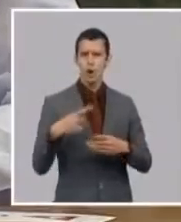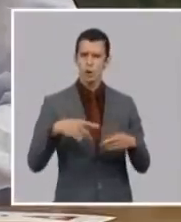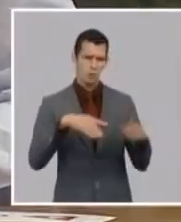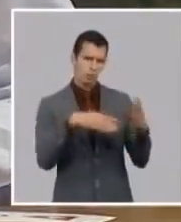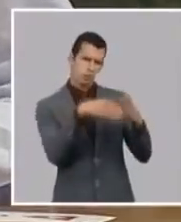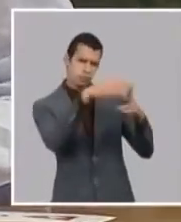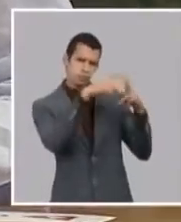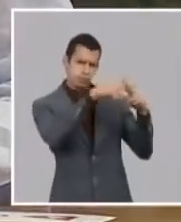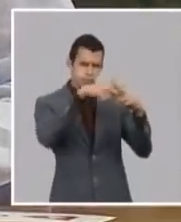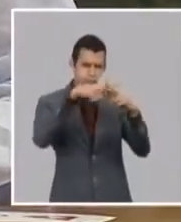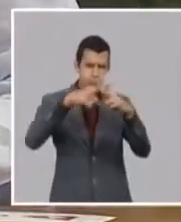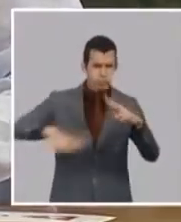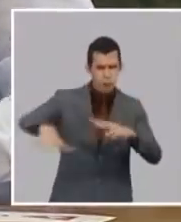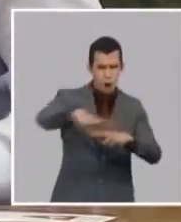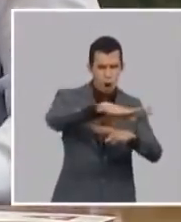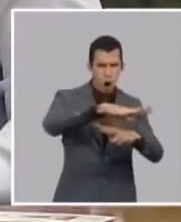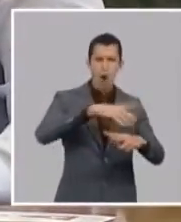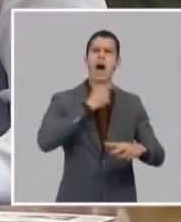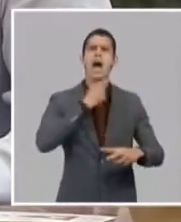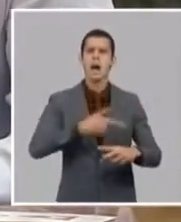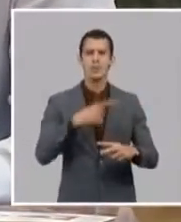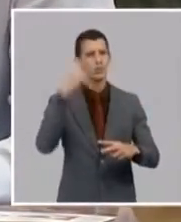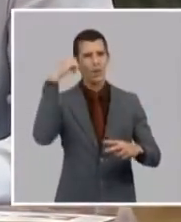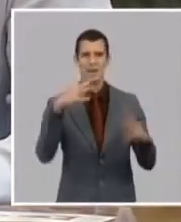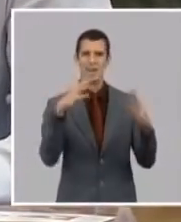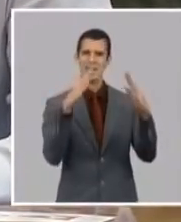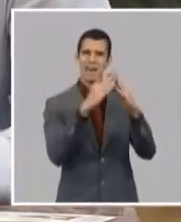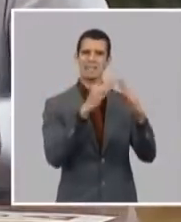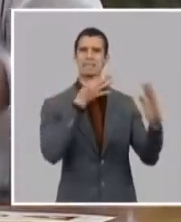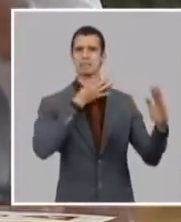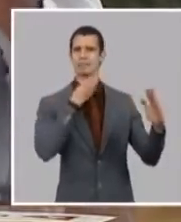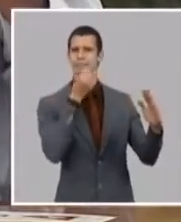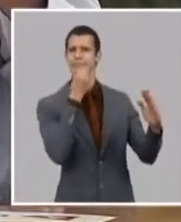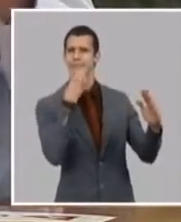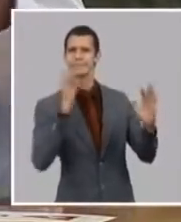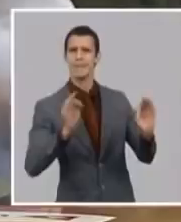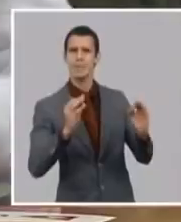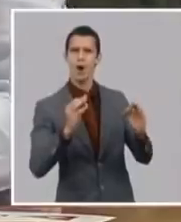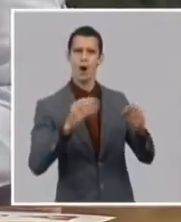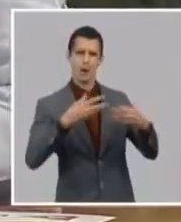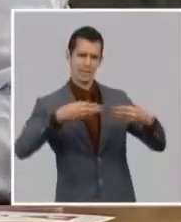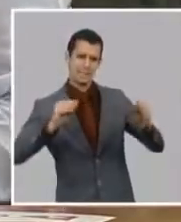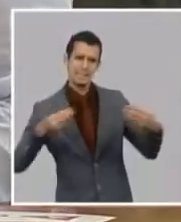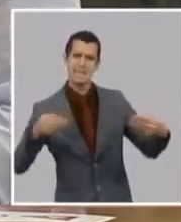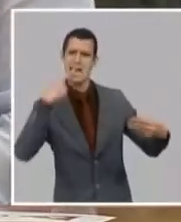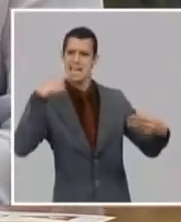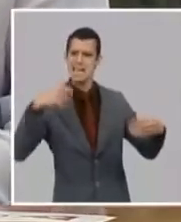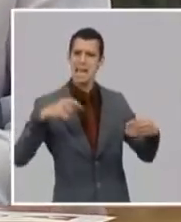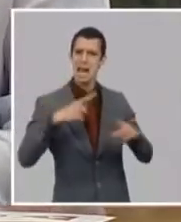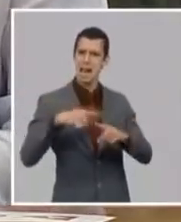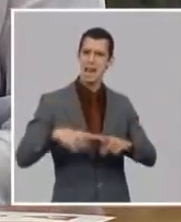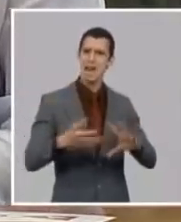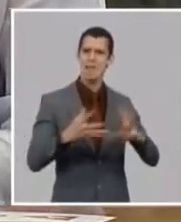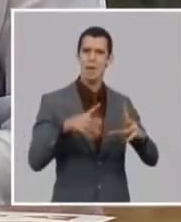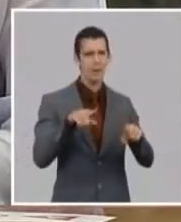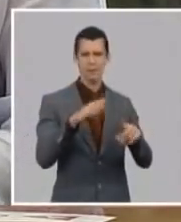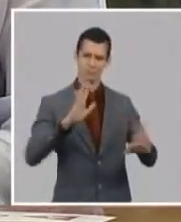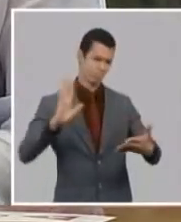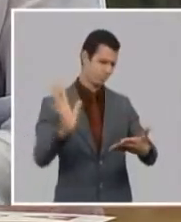de las que se han hecho en mejores condiciones de habitar para todos estos problemas y entonces las influencias serían de otra